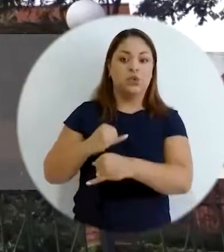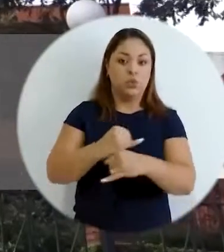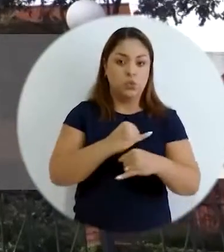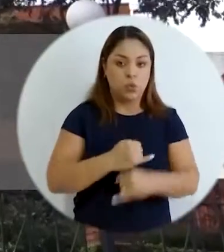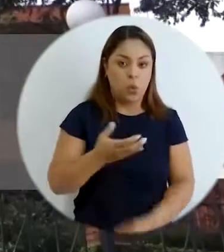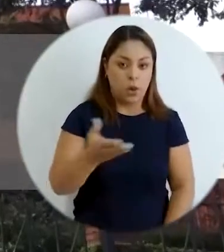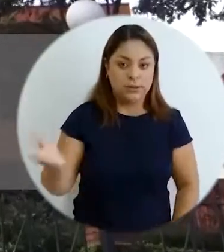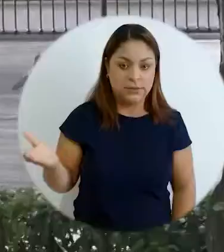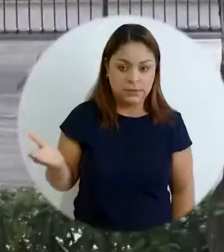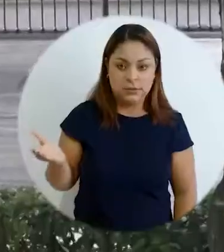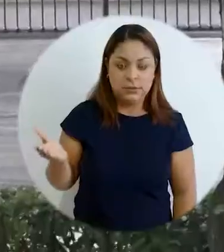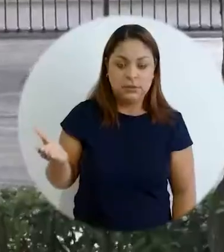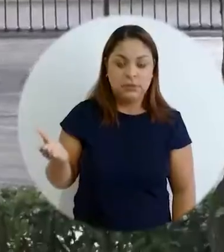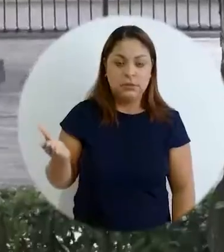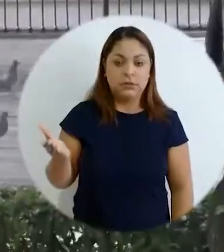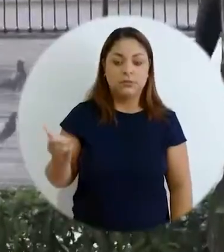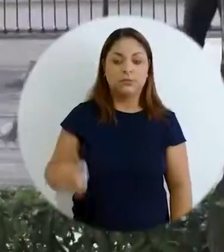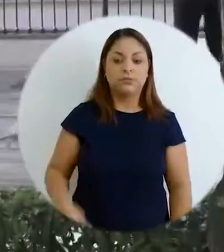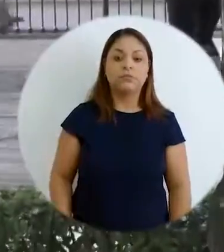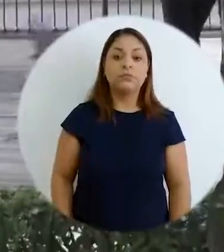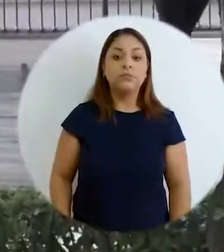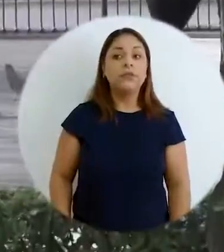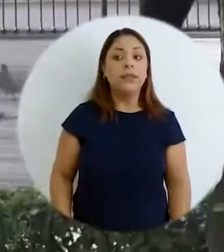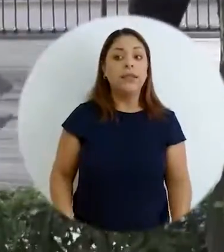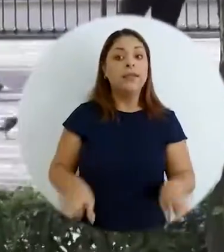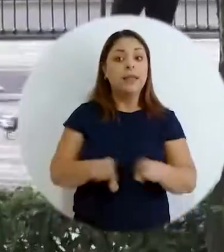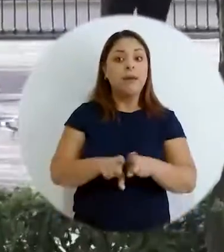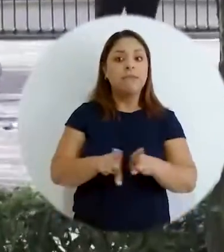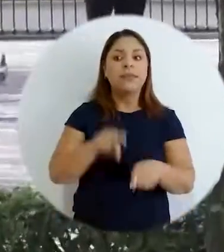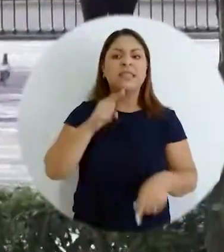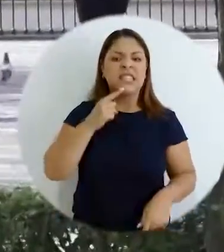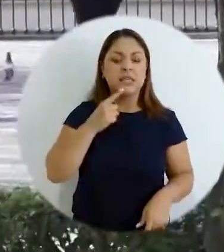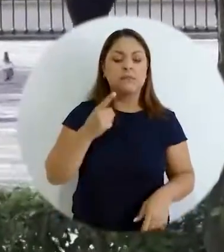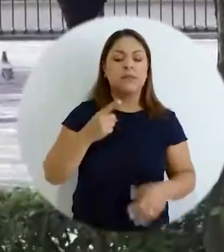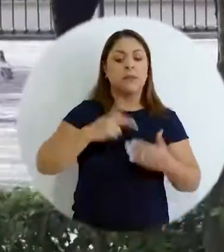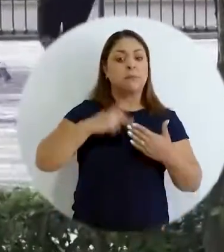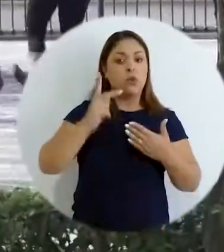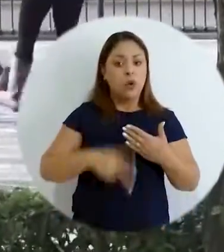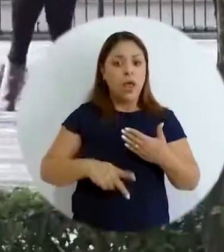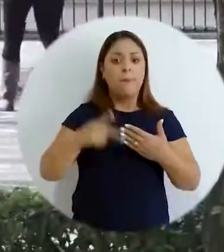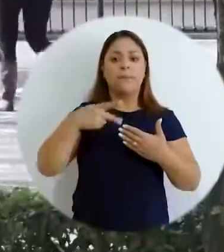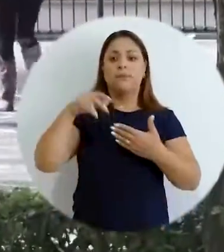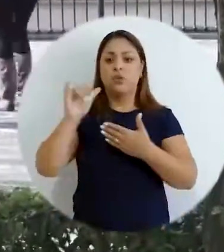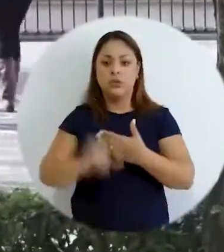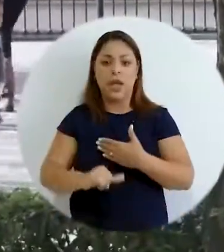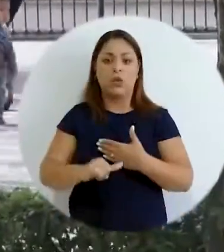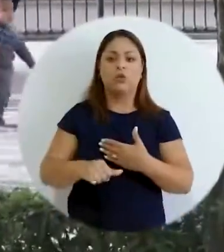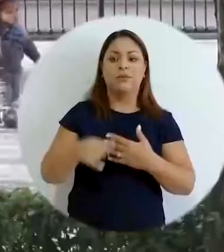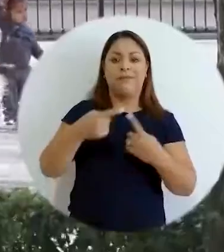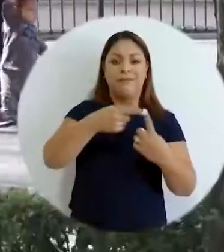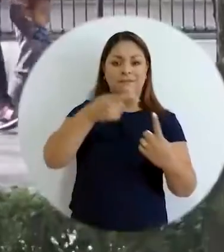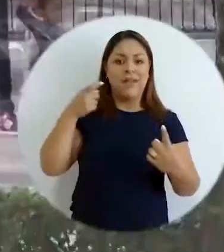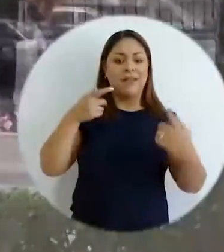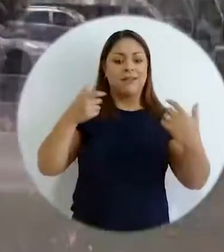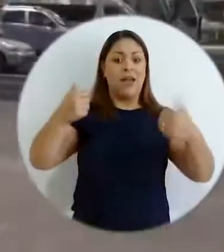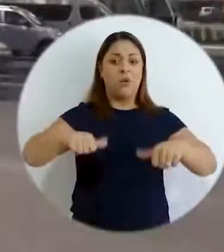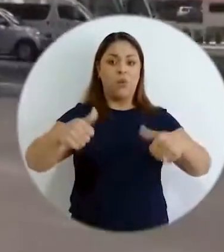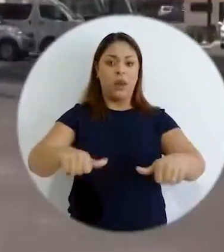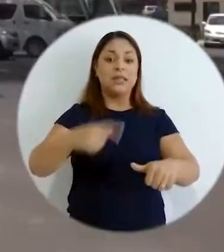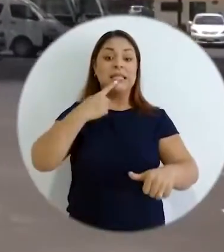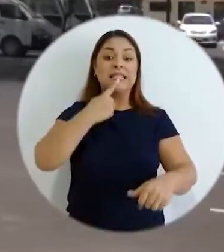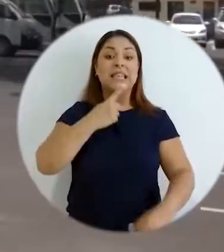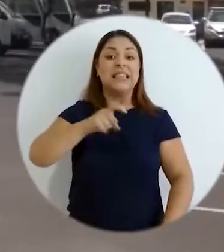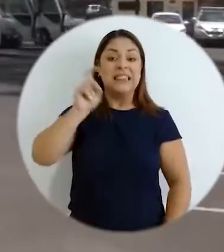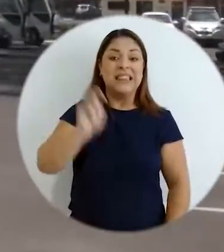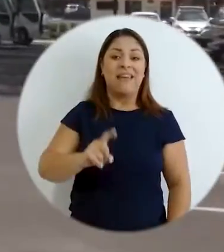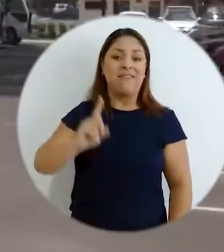con el interlocutor regional y expresamente dice los programas y proyectos derivados de los acuerdos serán de